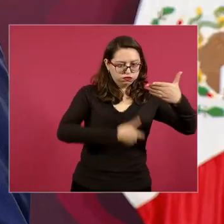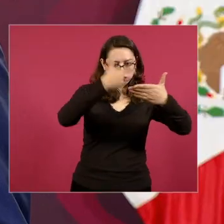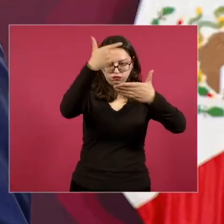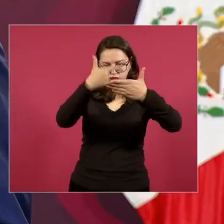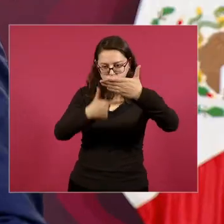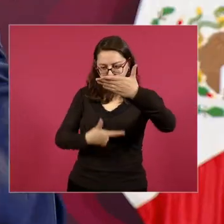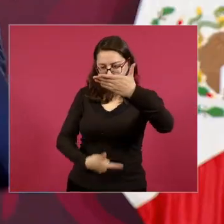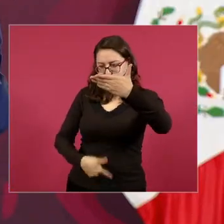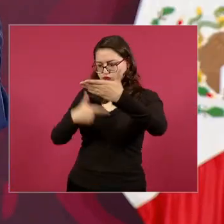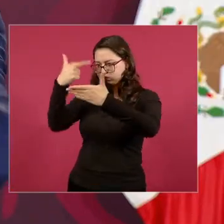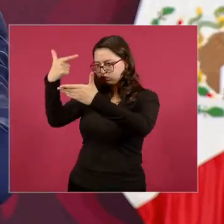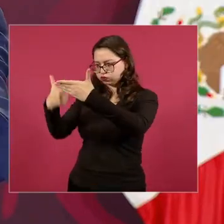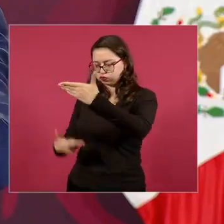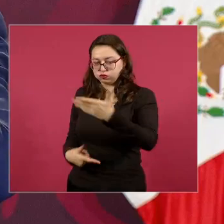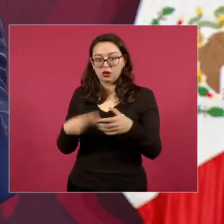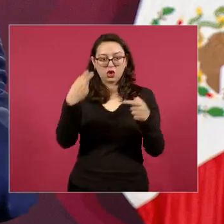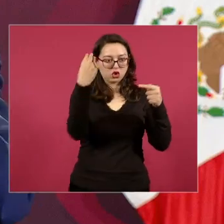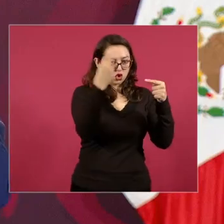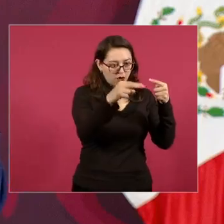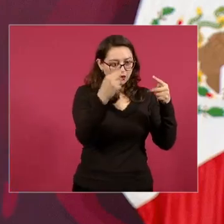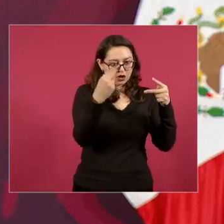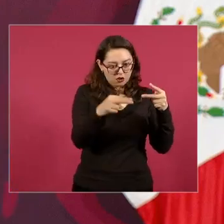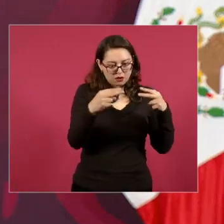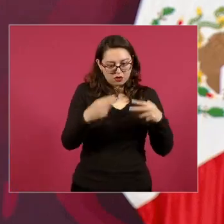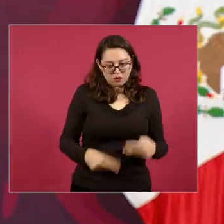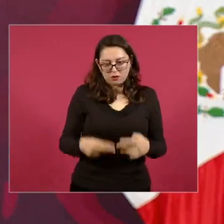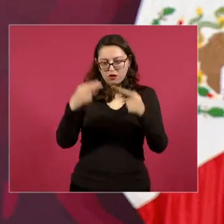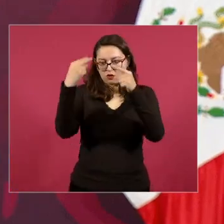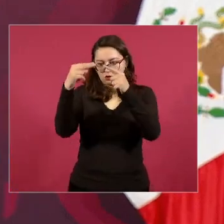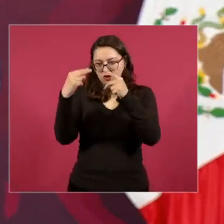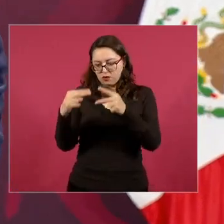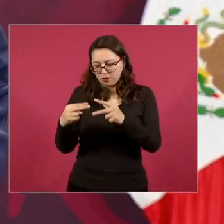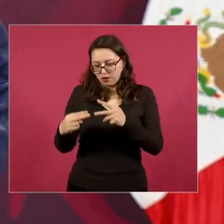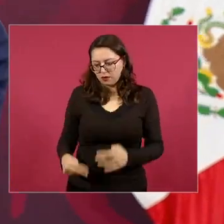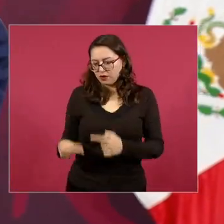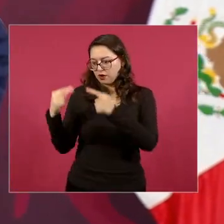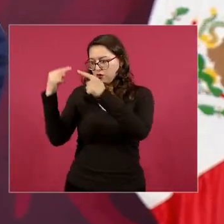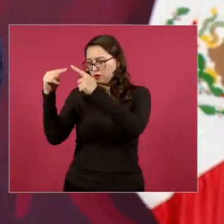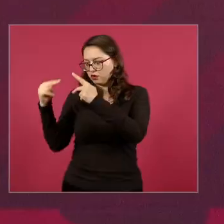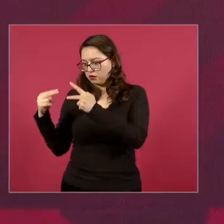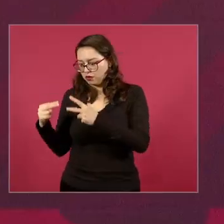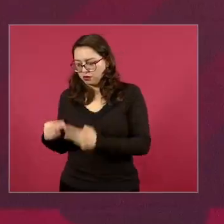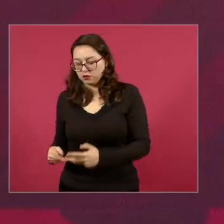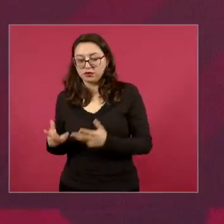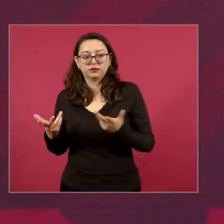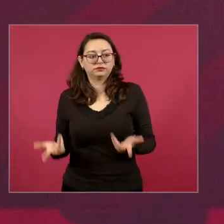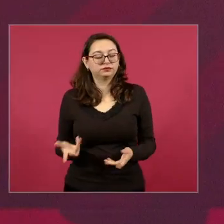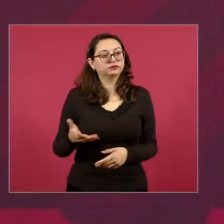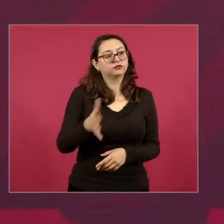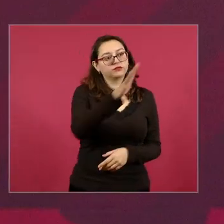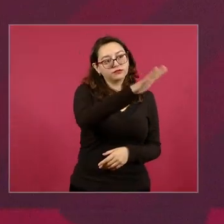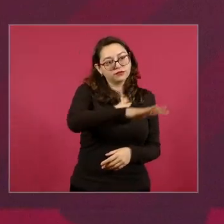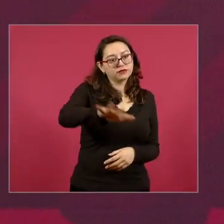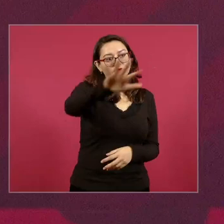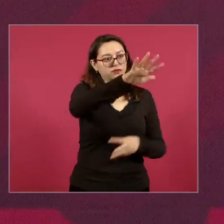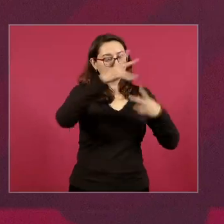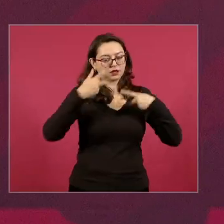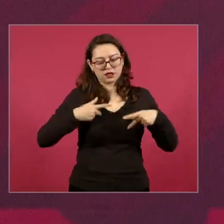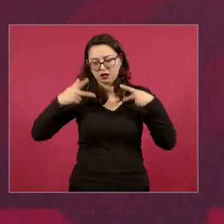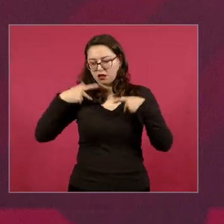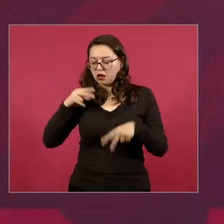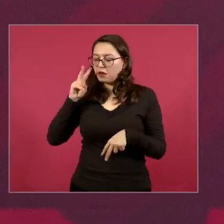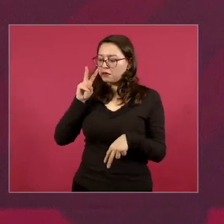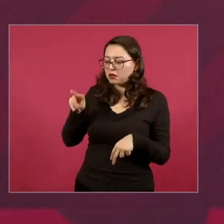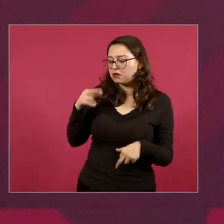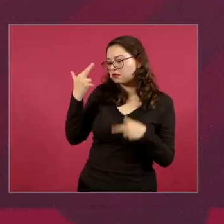y que la gente vaya viendo quiénes son de dónde son